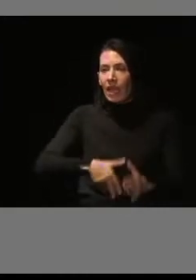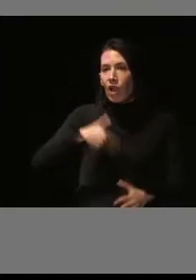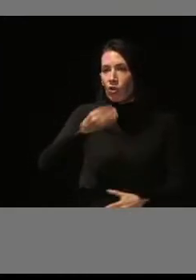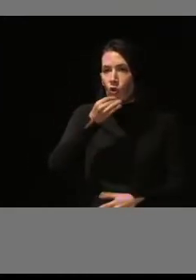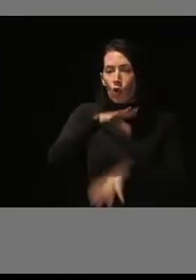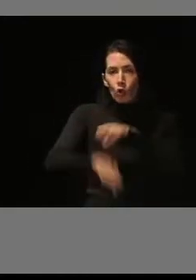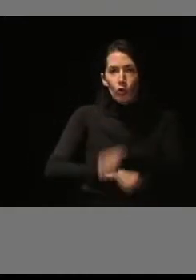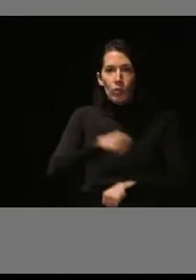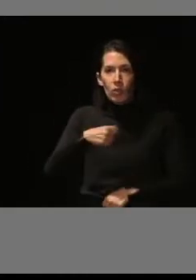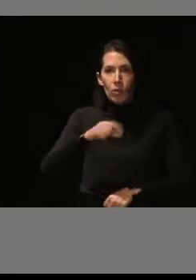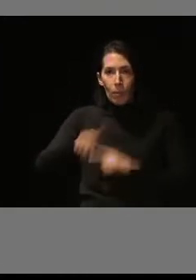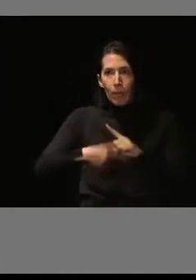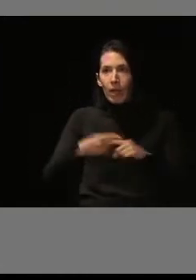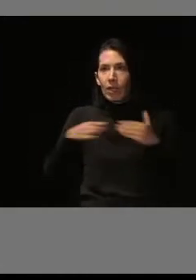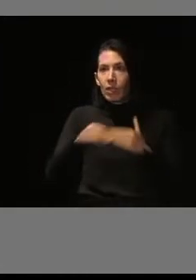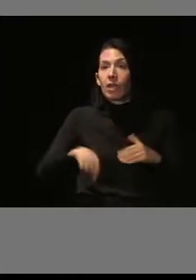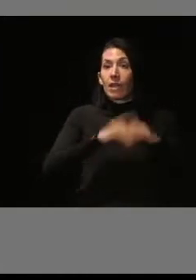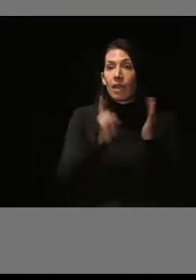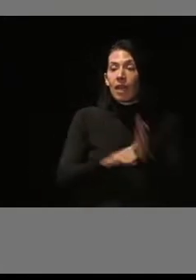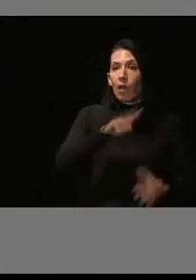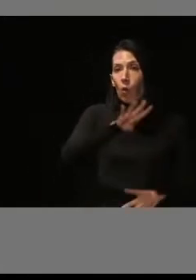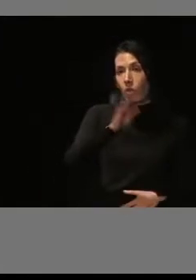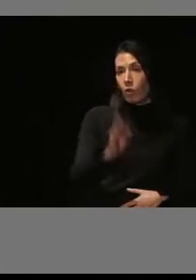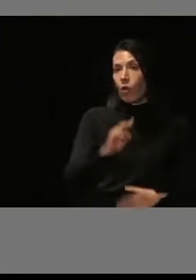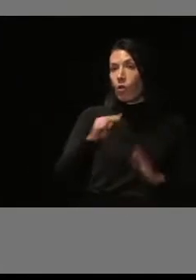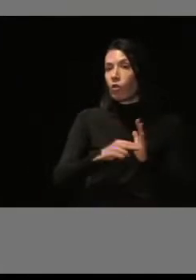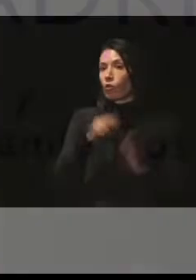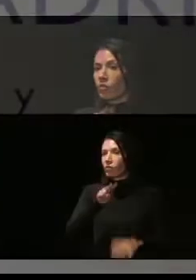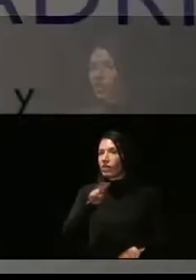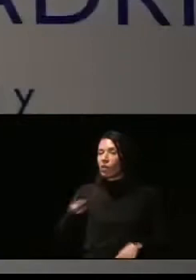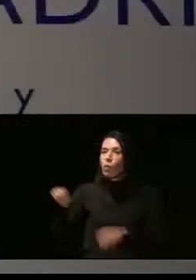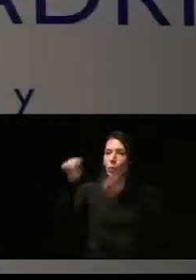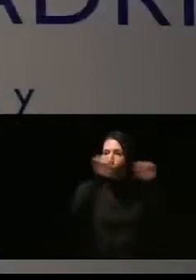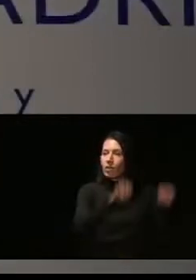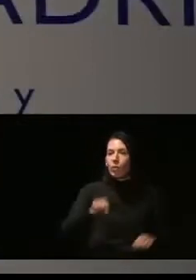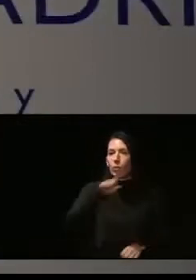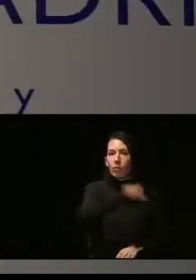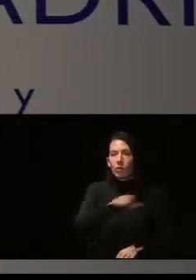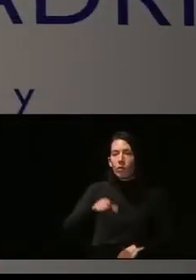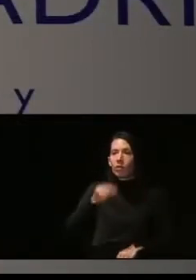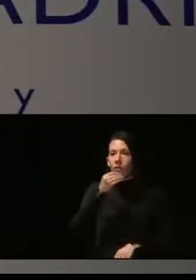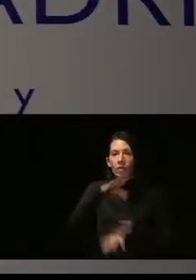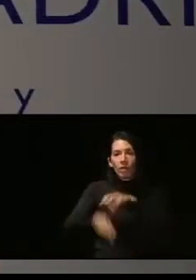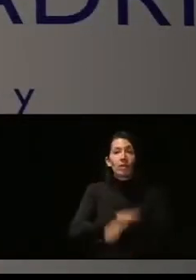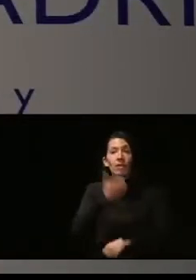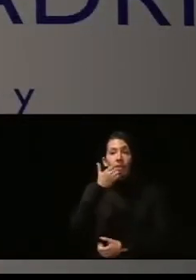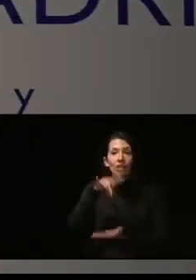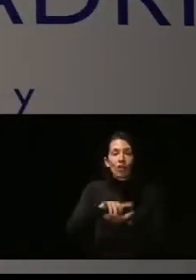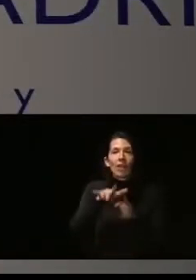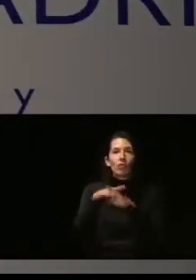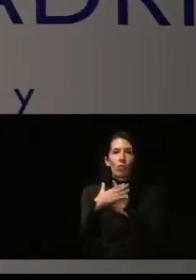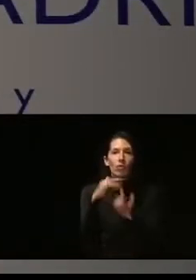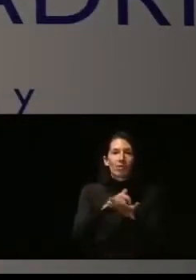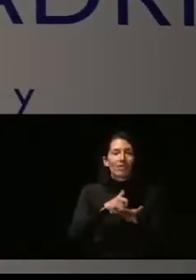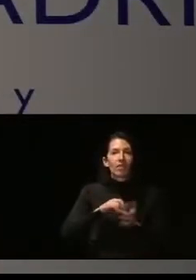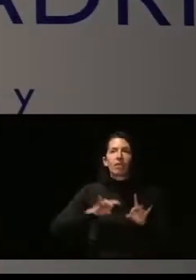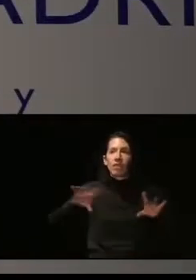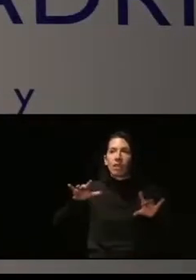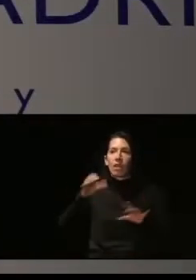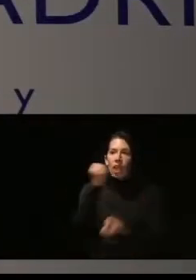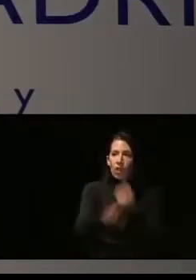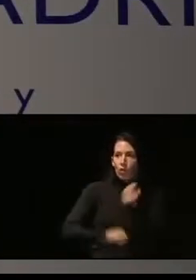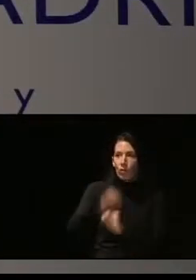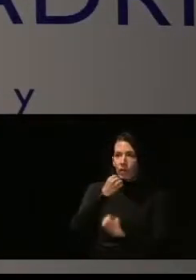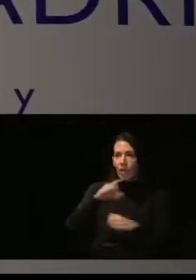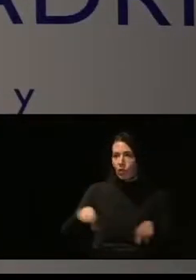4, barra 2022, de Protección de Personas Consumidas frente a situaciones de vulnerabilidad económica y